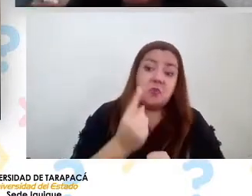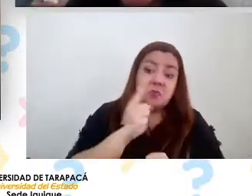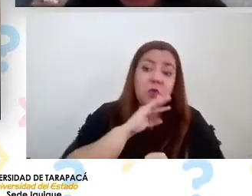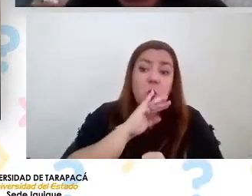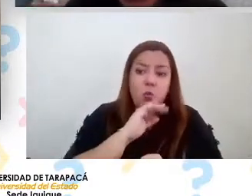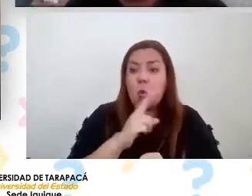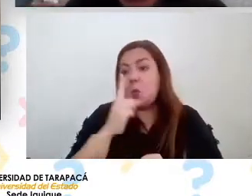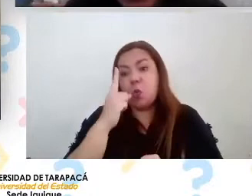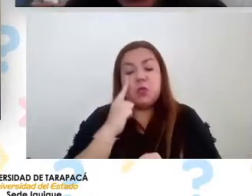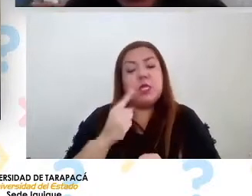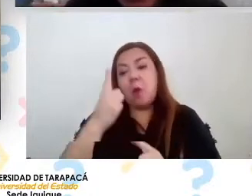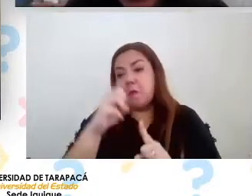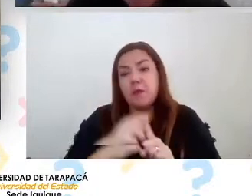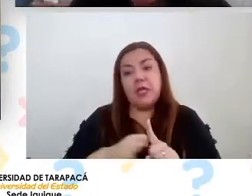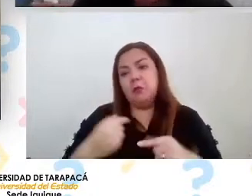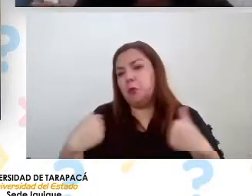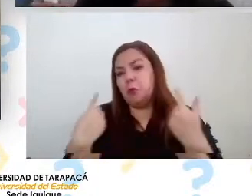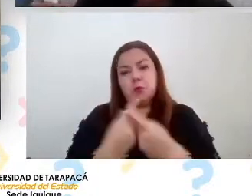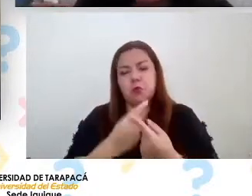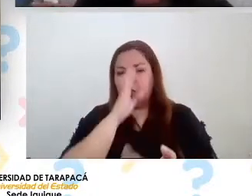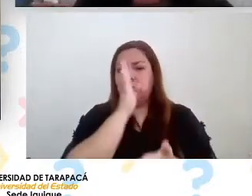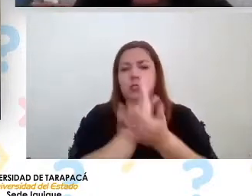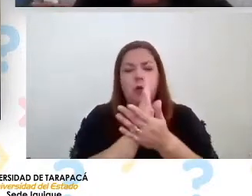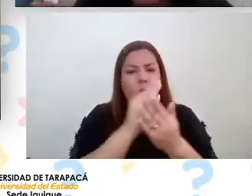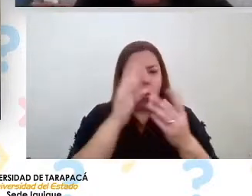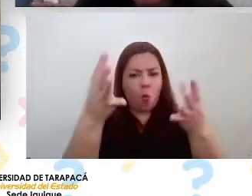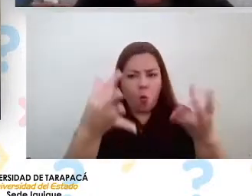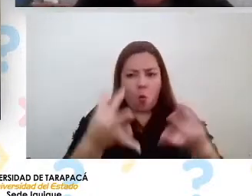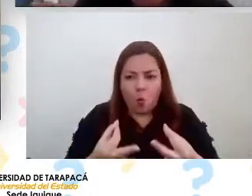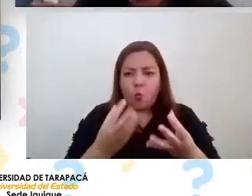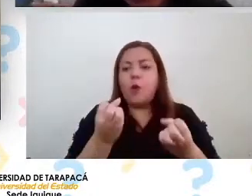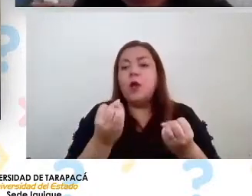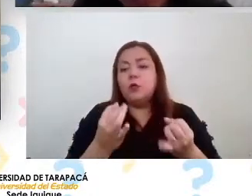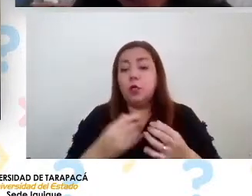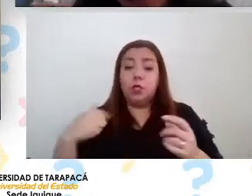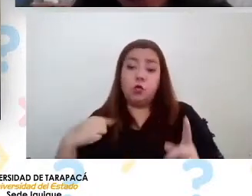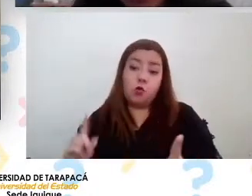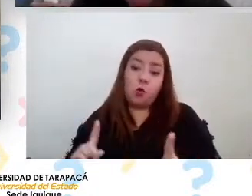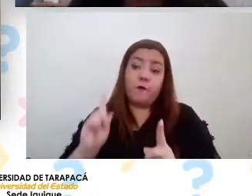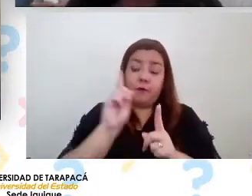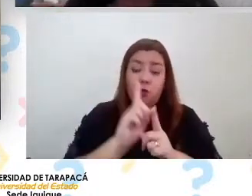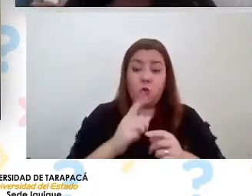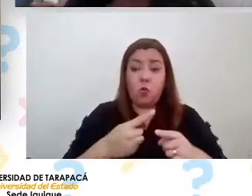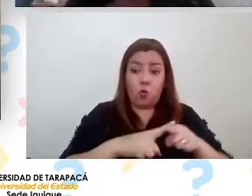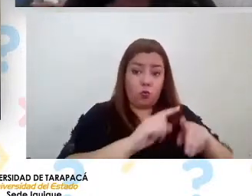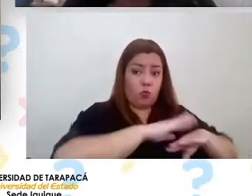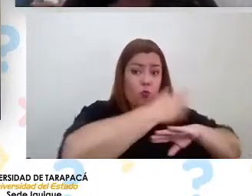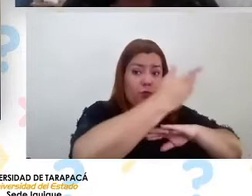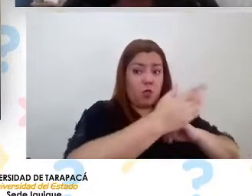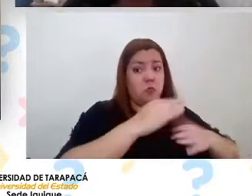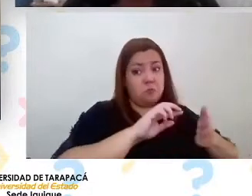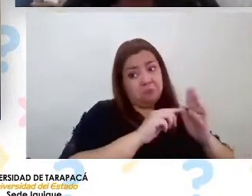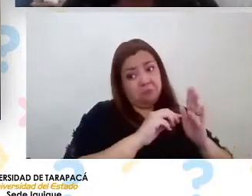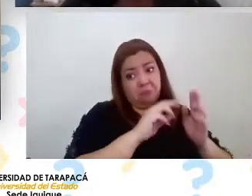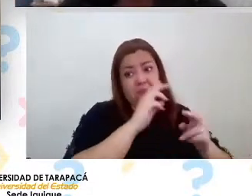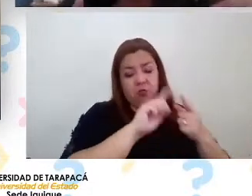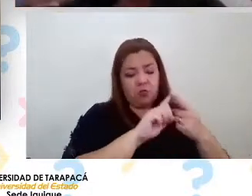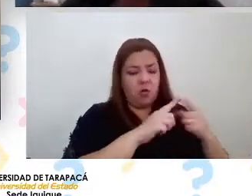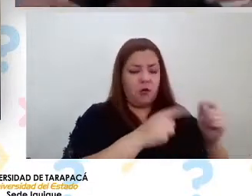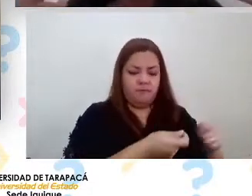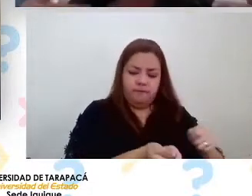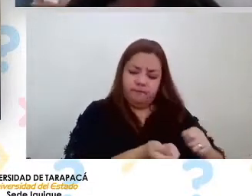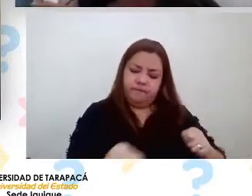dependiendo de lo que nosotros queramos y yo vengo acá a este sector con un computador personal lo conecto y puedo